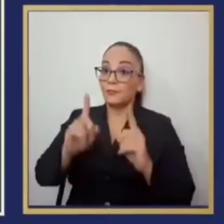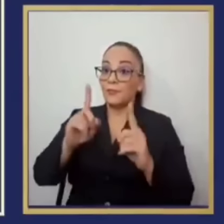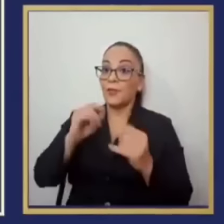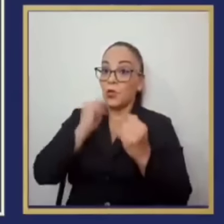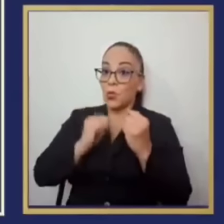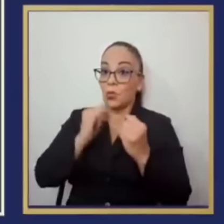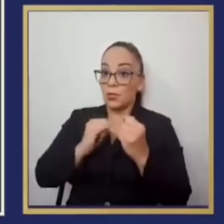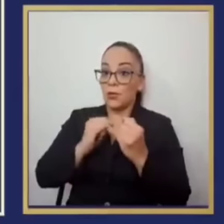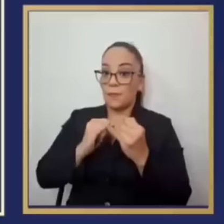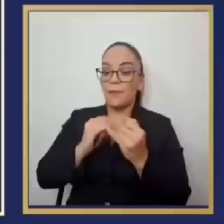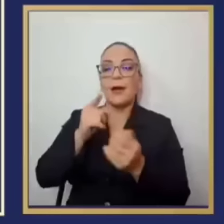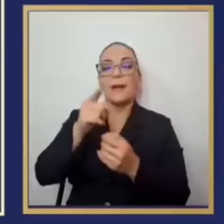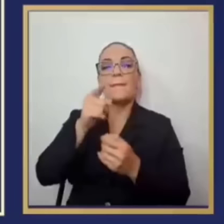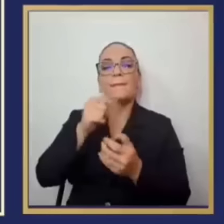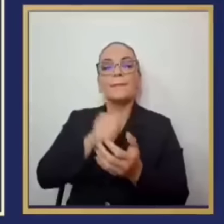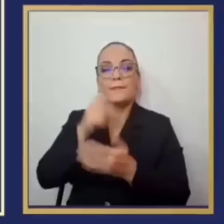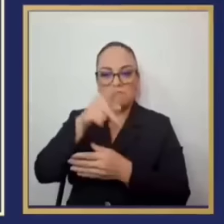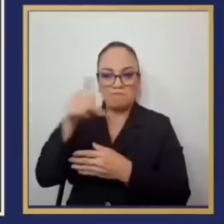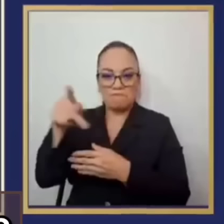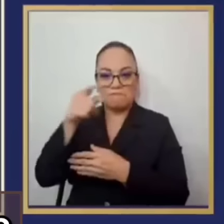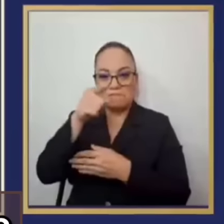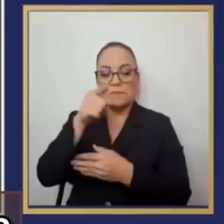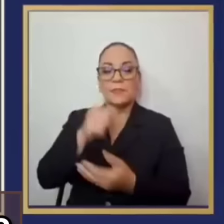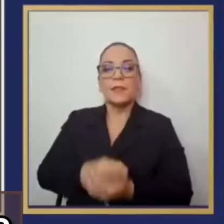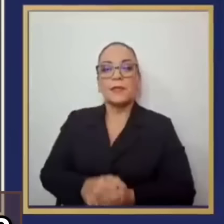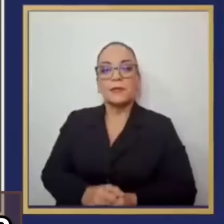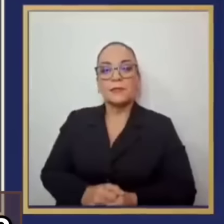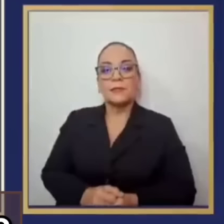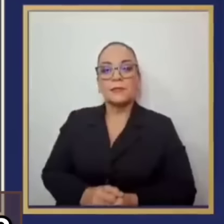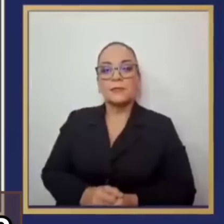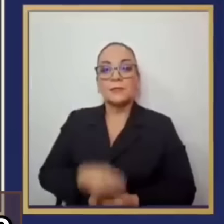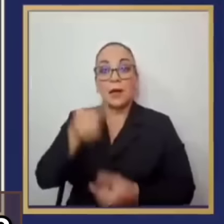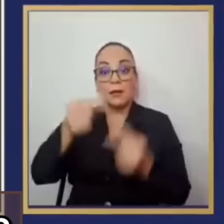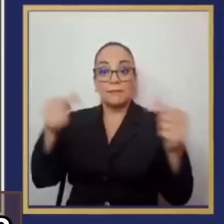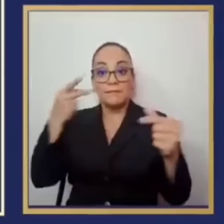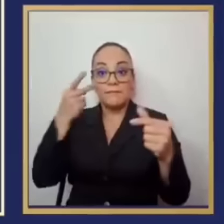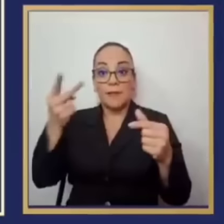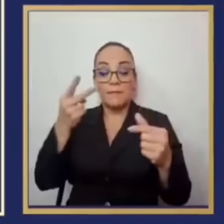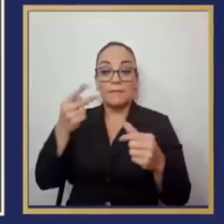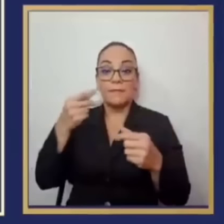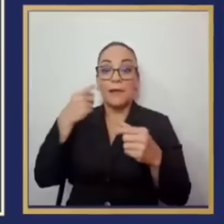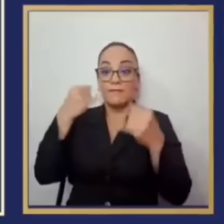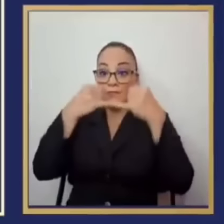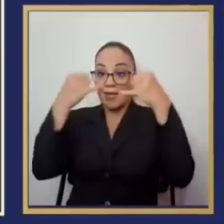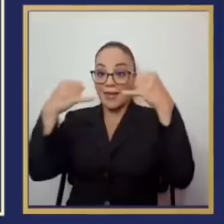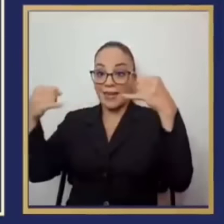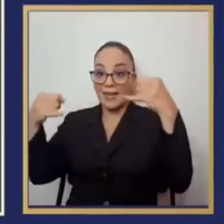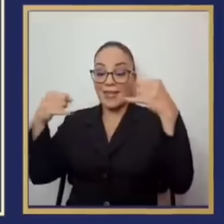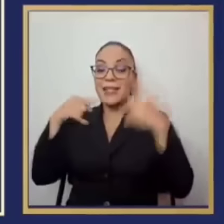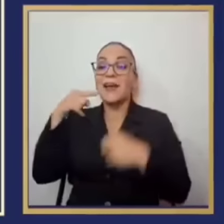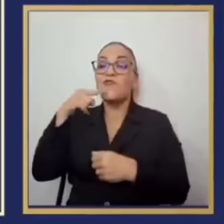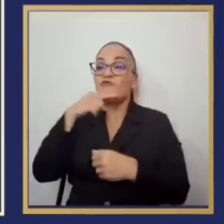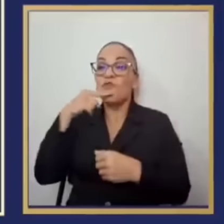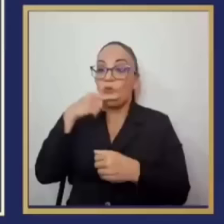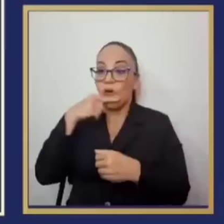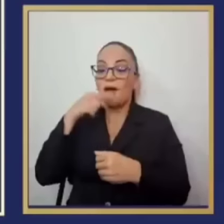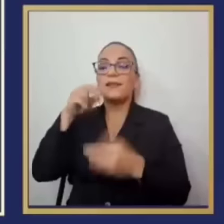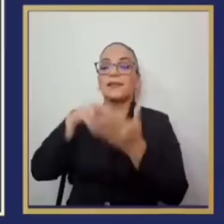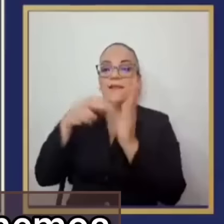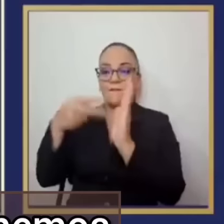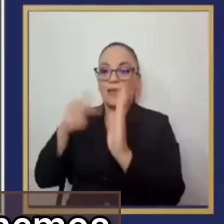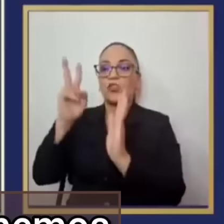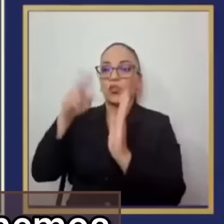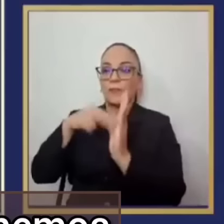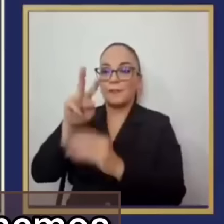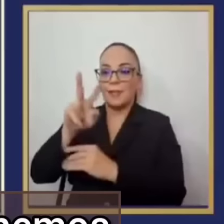me ayudan, ahí se ve más fácilmente la línea roja, es la línea del 23, y